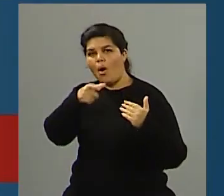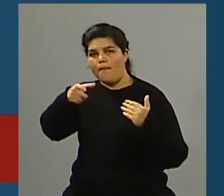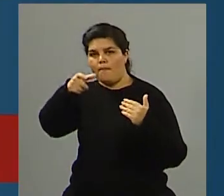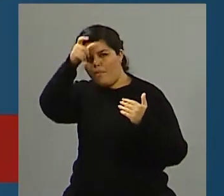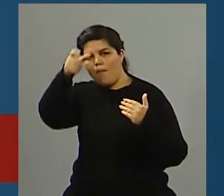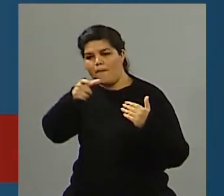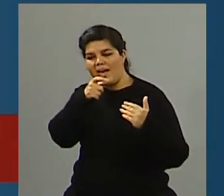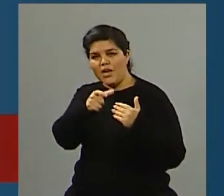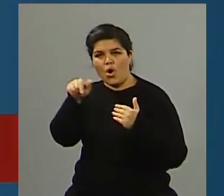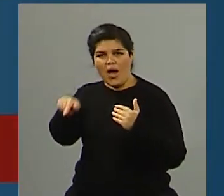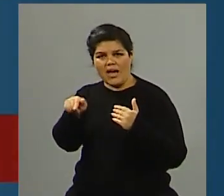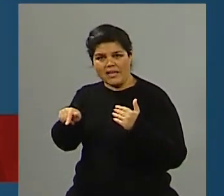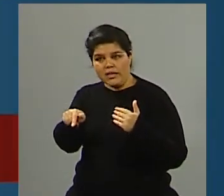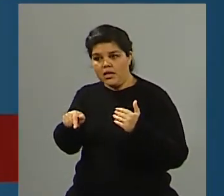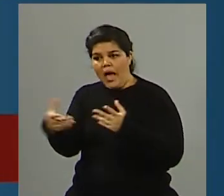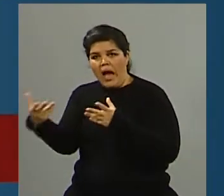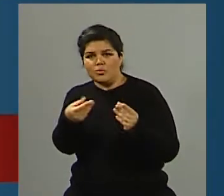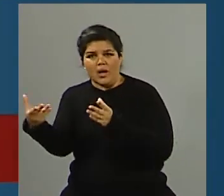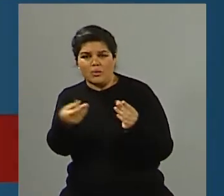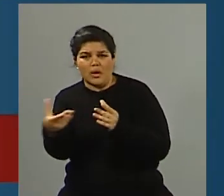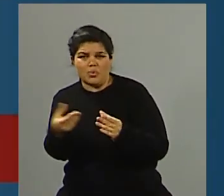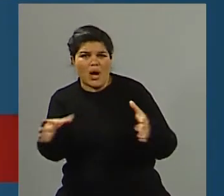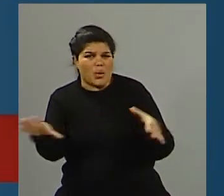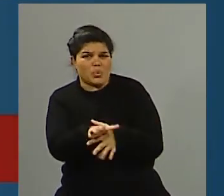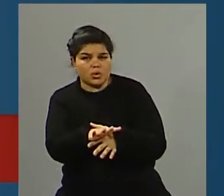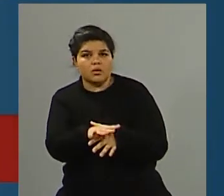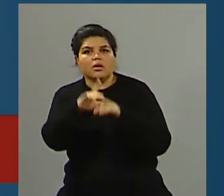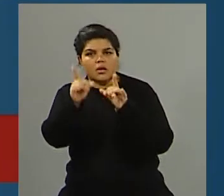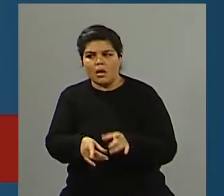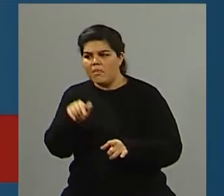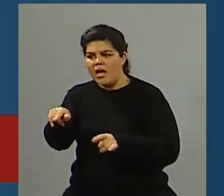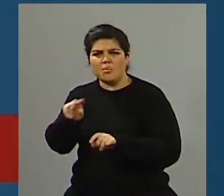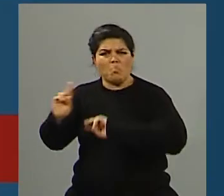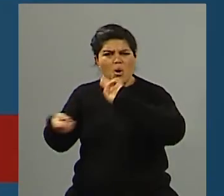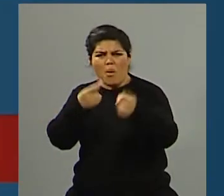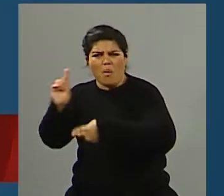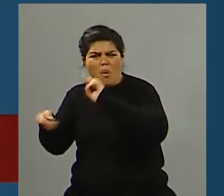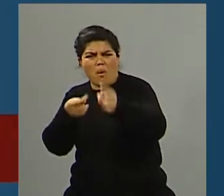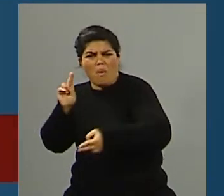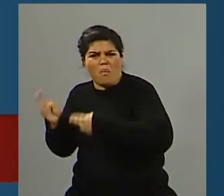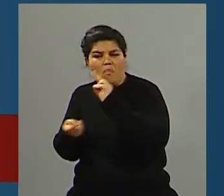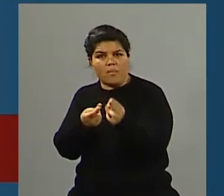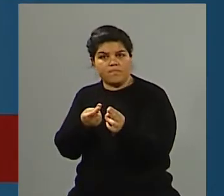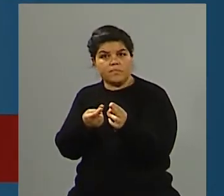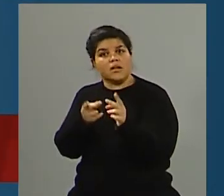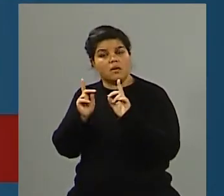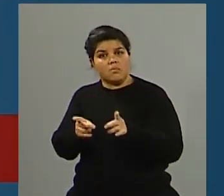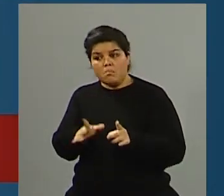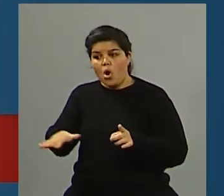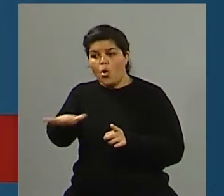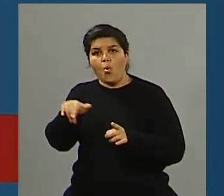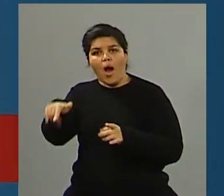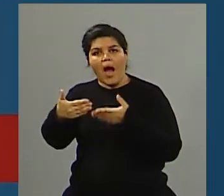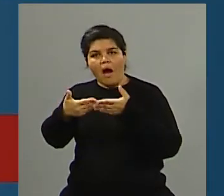perdió, ¿no? Entonces, cuando se hace cada 11 de septiembre, no solo será esto protocolar, sino que estos están abiertos a la comunidad,